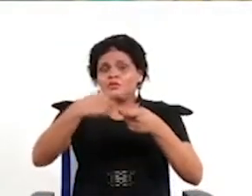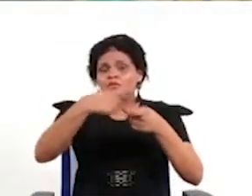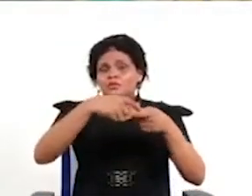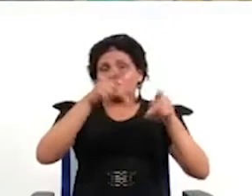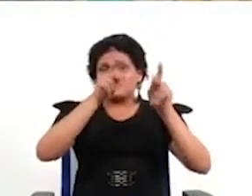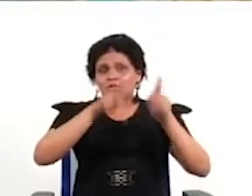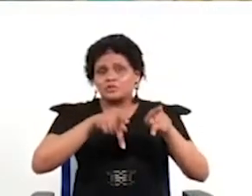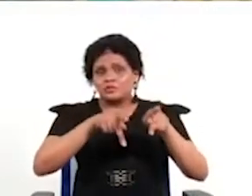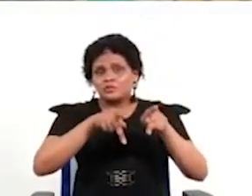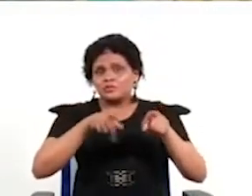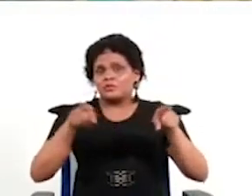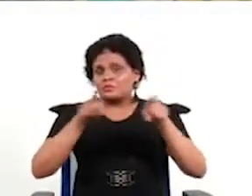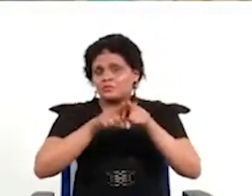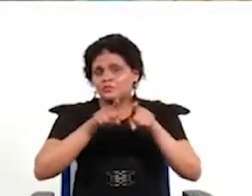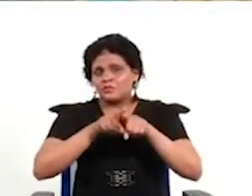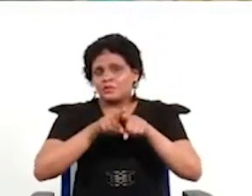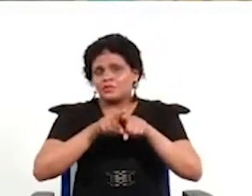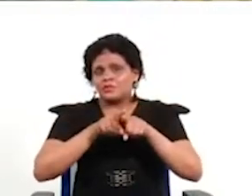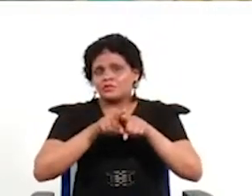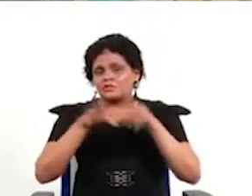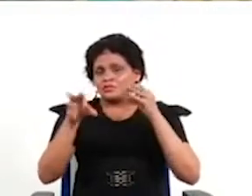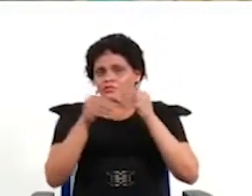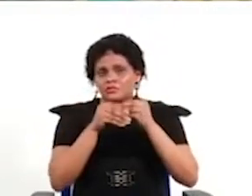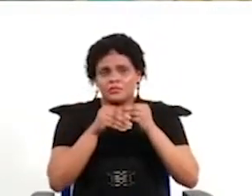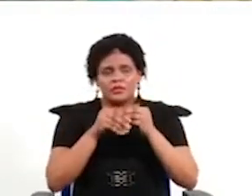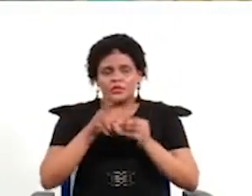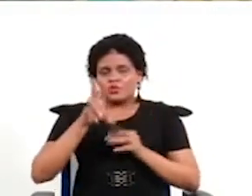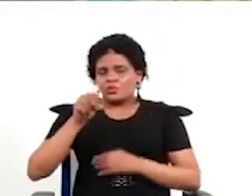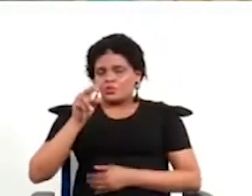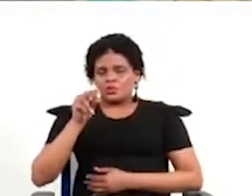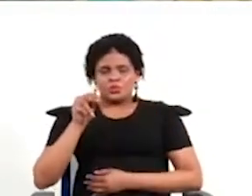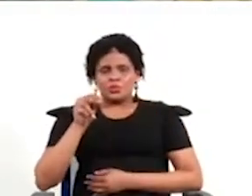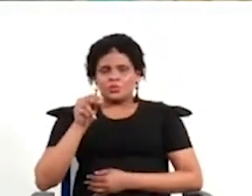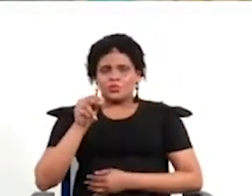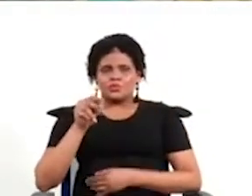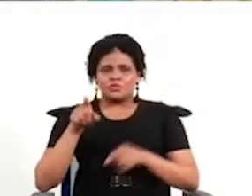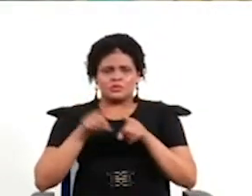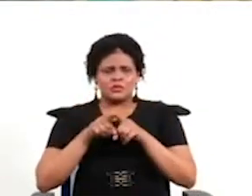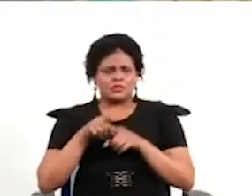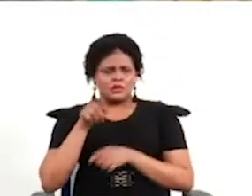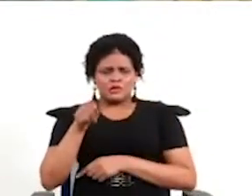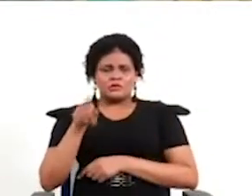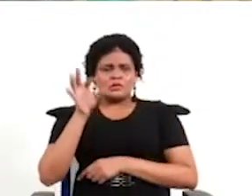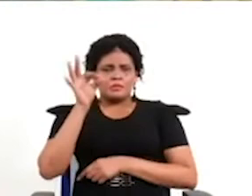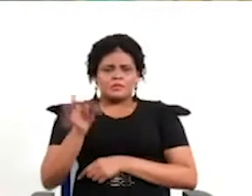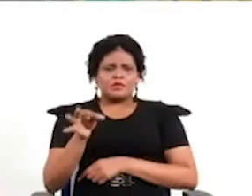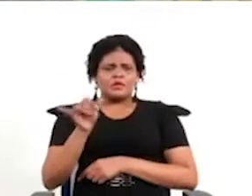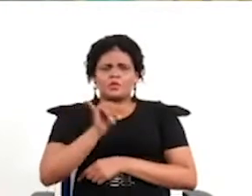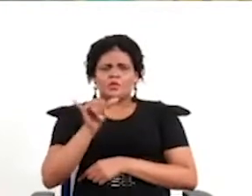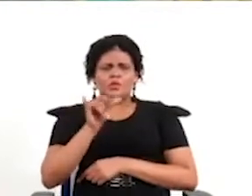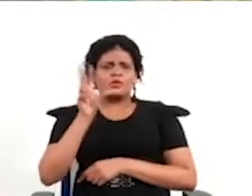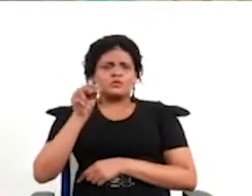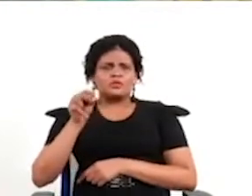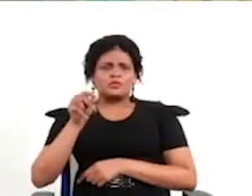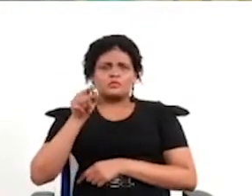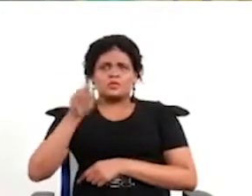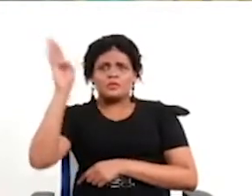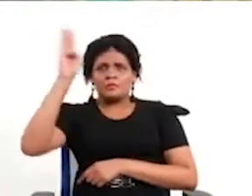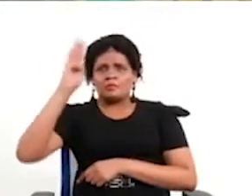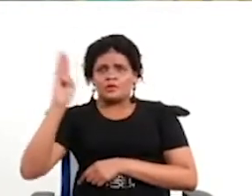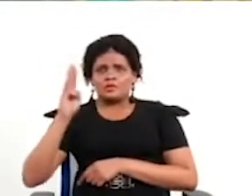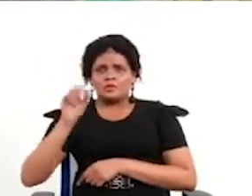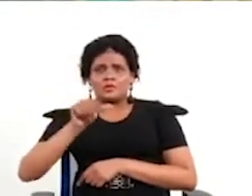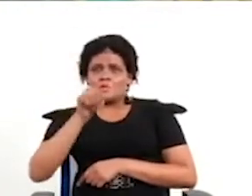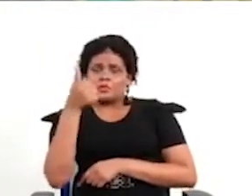un tanto instrumental o muy instrumental aunque no necesariamente tiene que ser así porque como decíamos de Brasil tenemos muchas